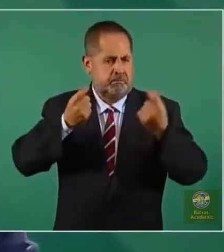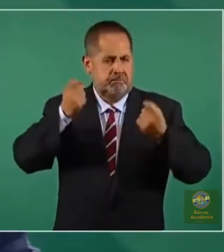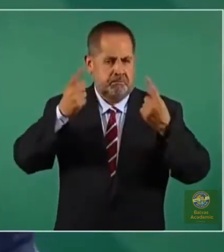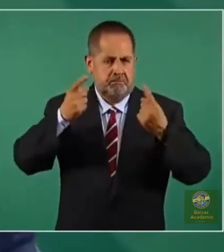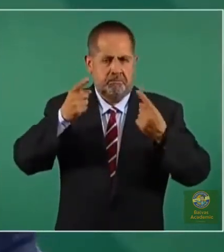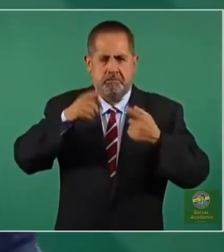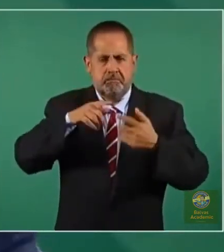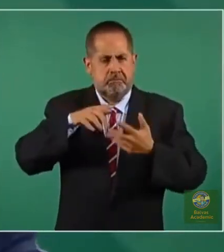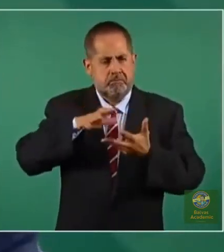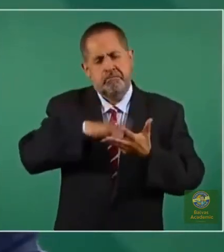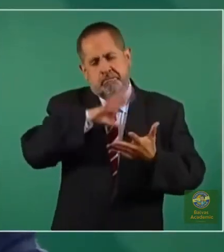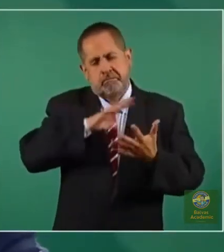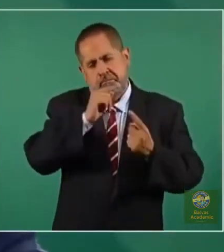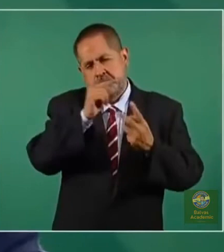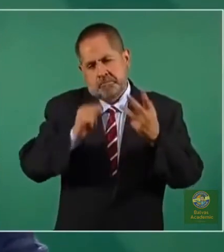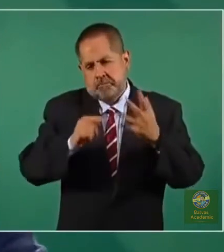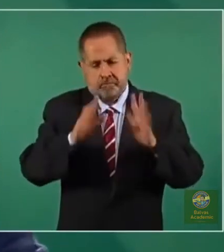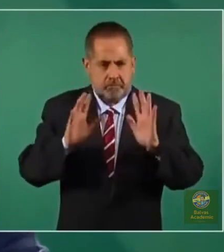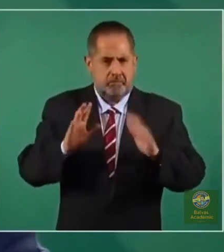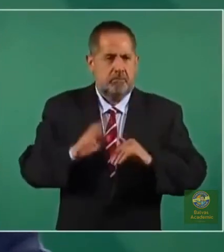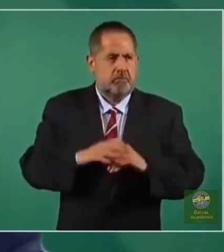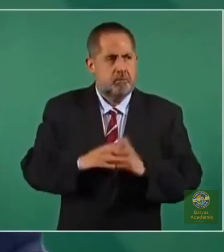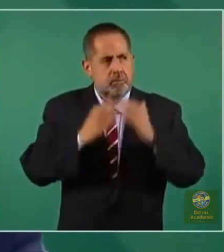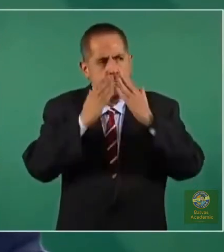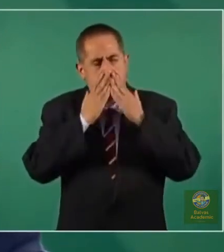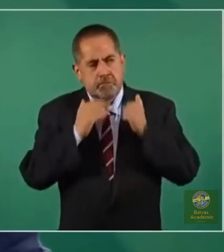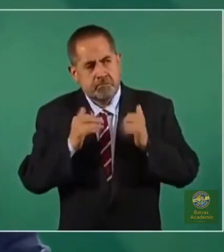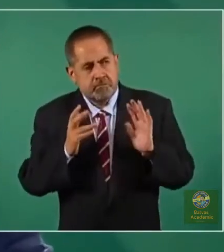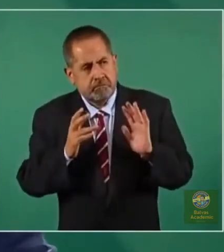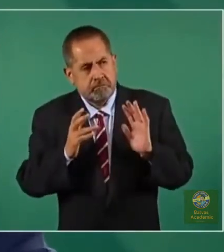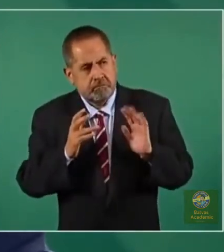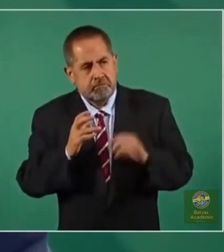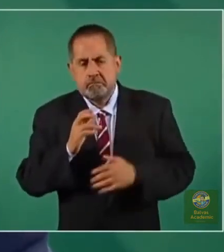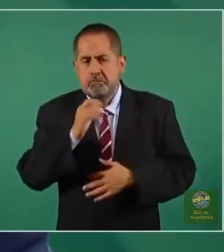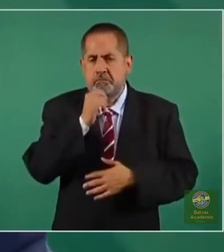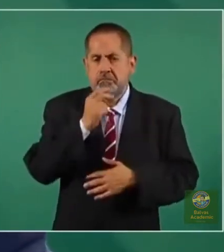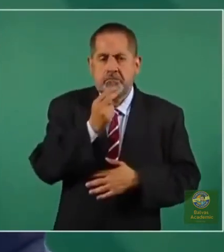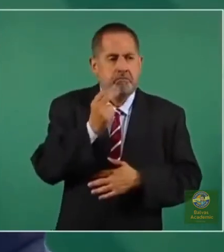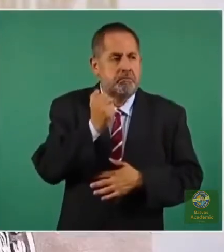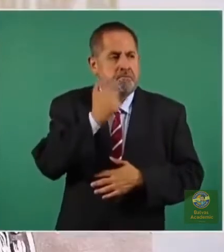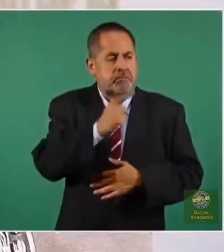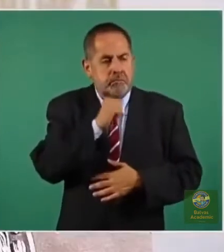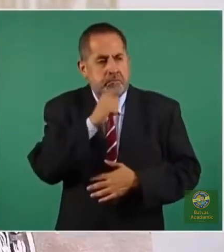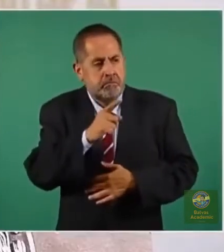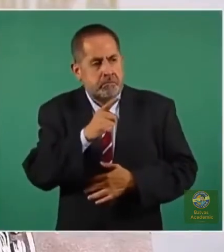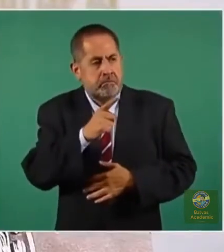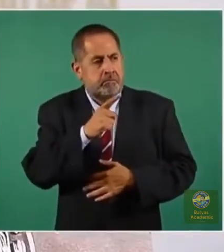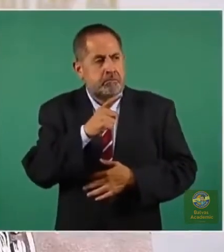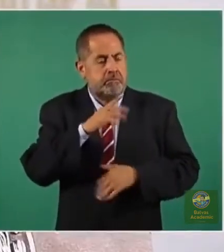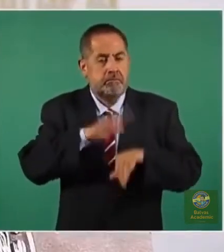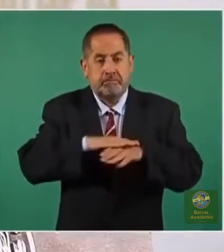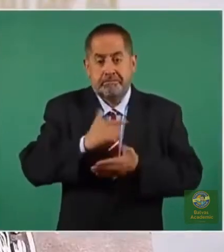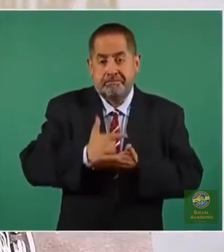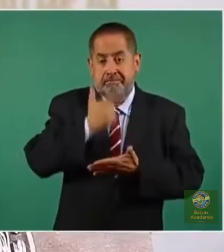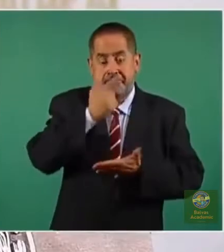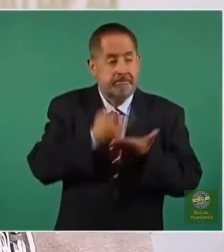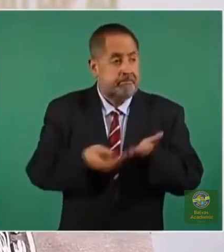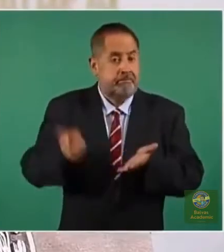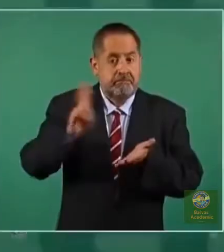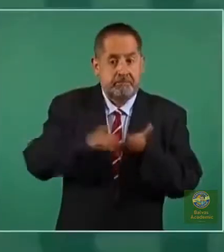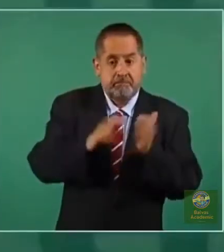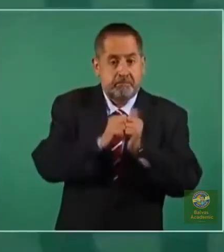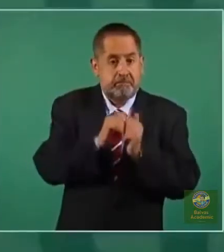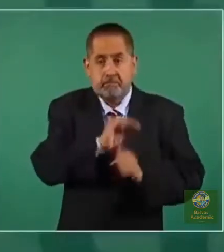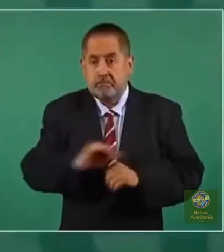fenómeno, pero hay muchos otros, la mayoría, que no tienen la necesidad de una enfermedad tan grave que justifique la